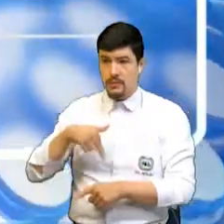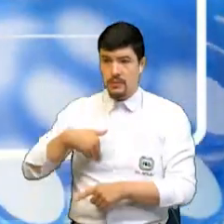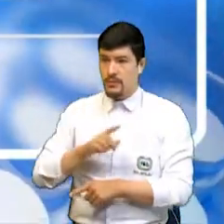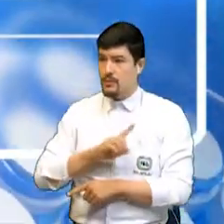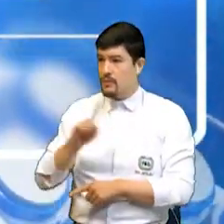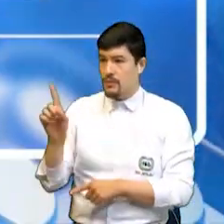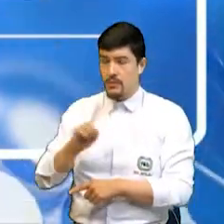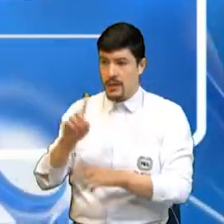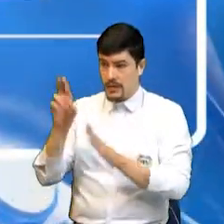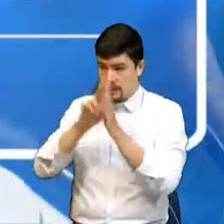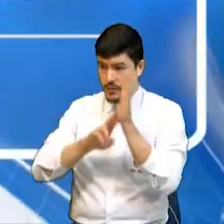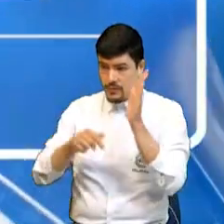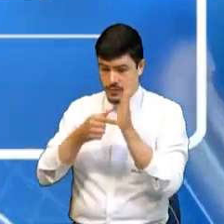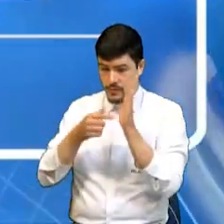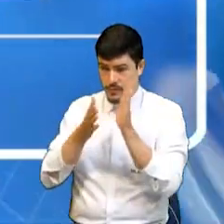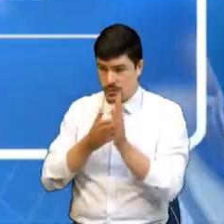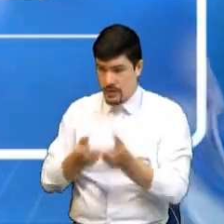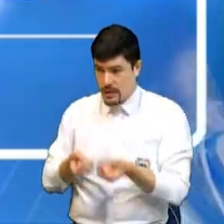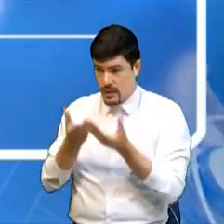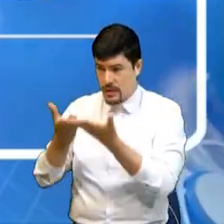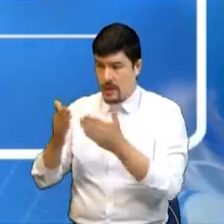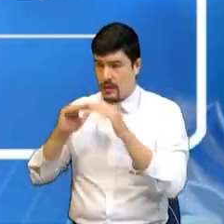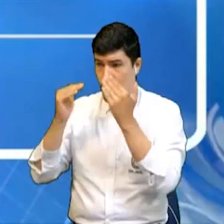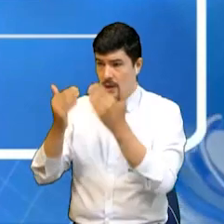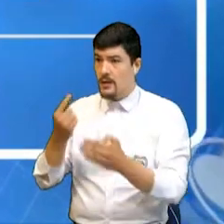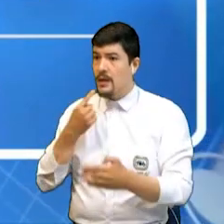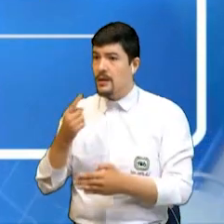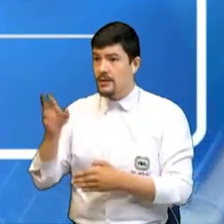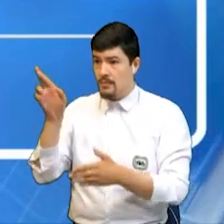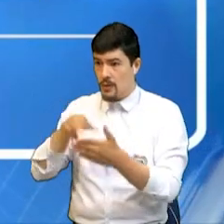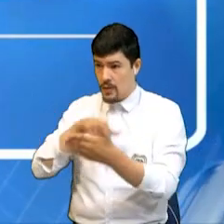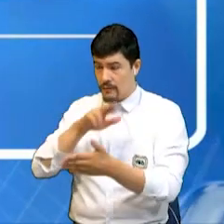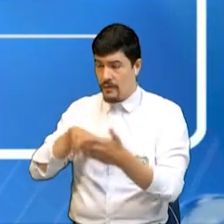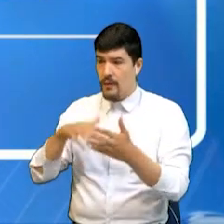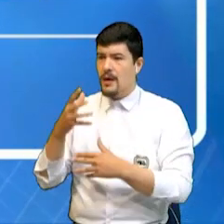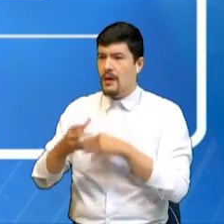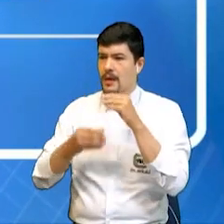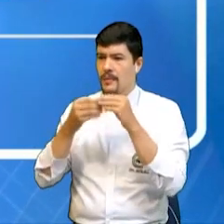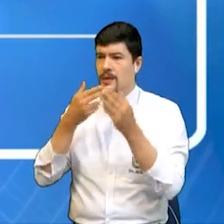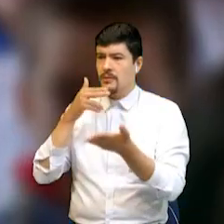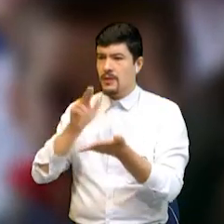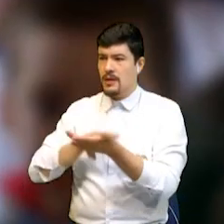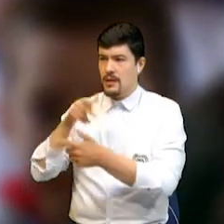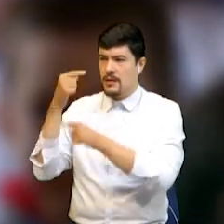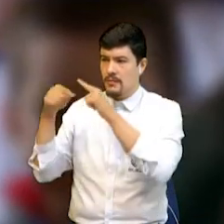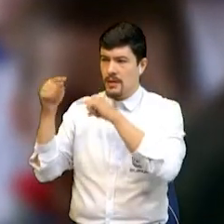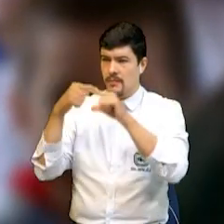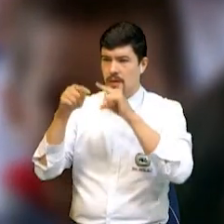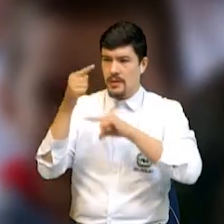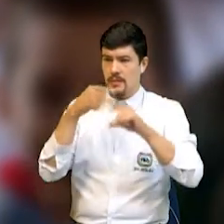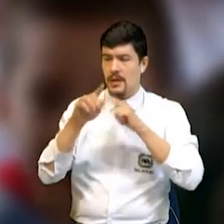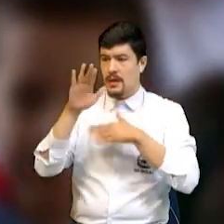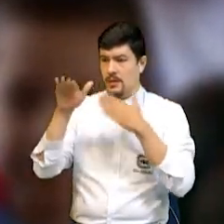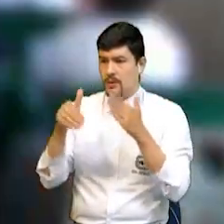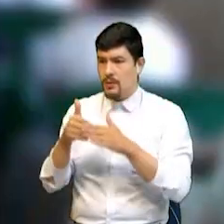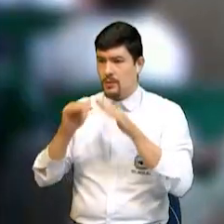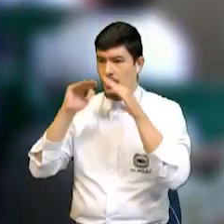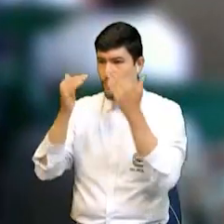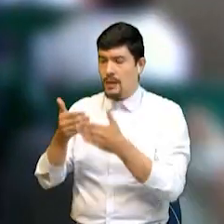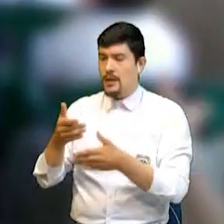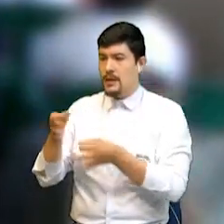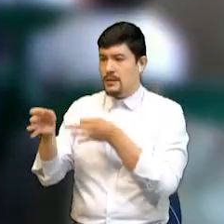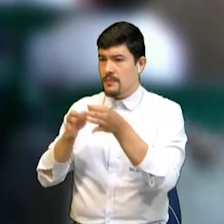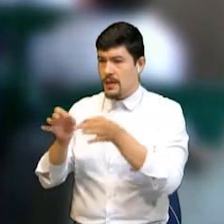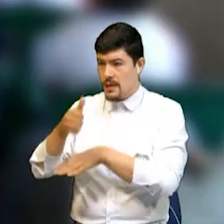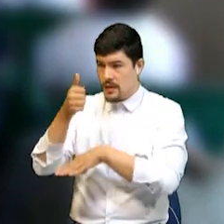la resolución que sacamos y que se entregamos a los colegios en donde se prohíbe. Y hay unas circulares que se las han enviado dándole mucha claridad a todos los